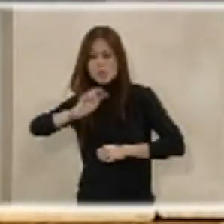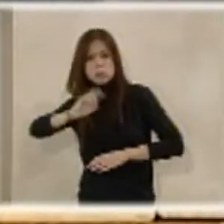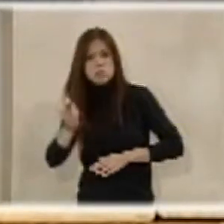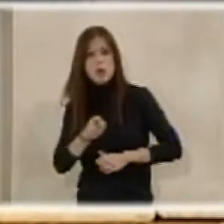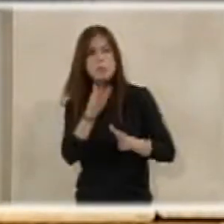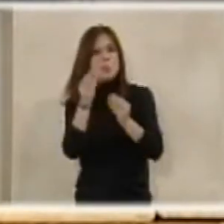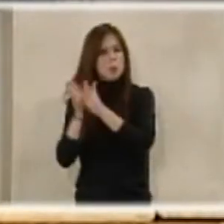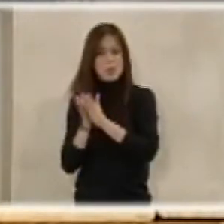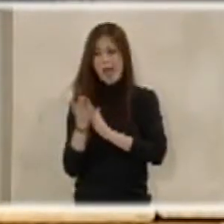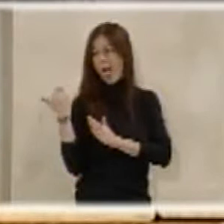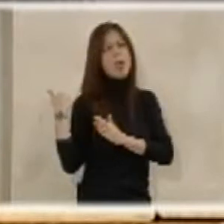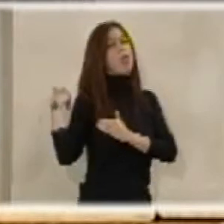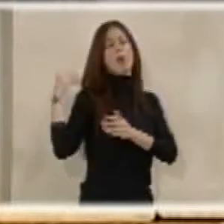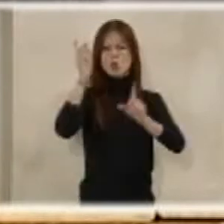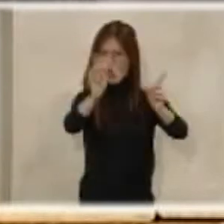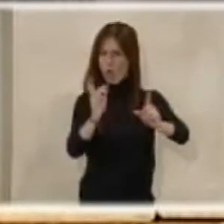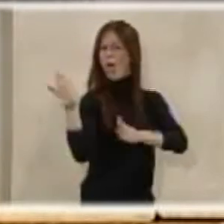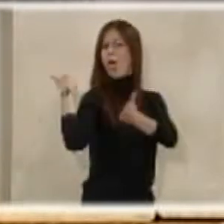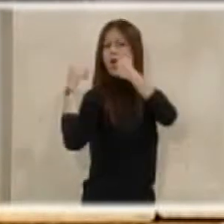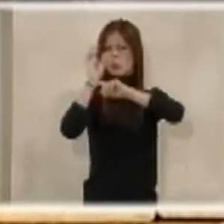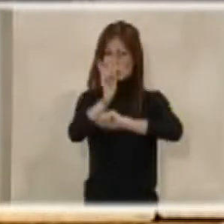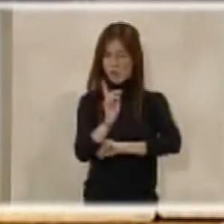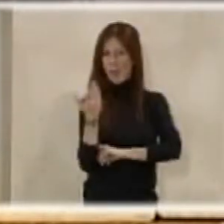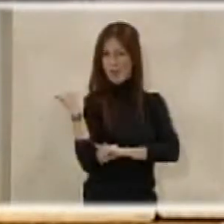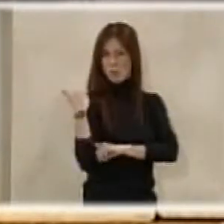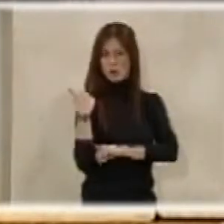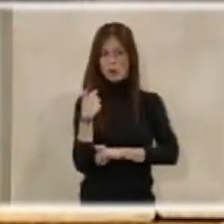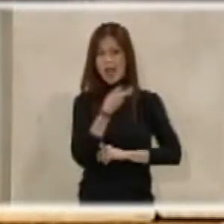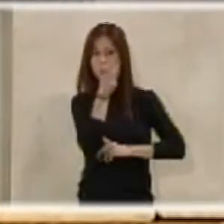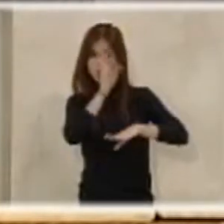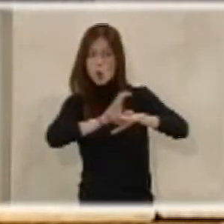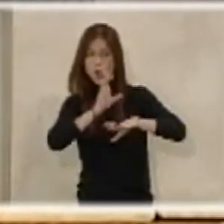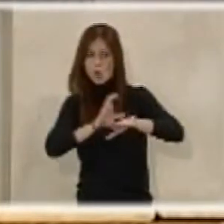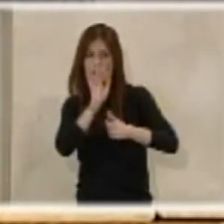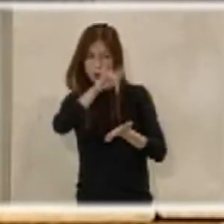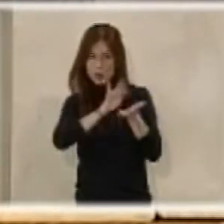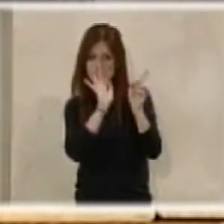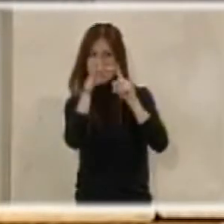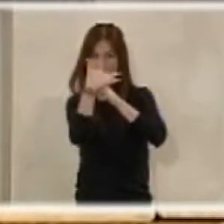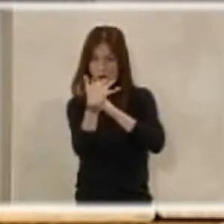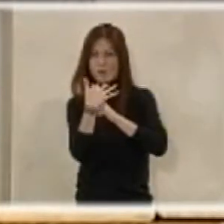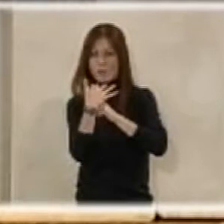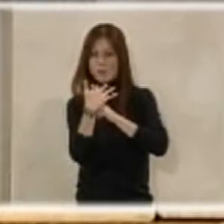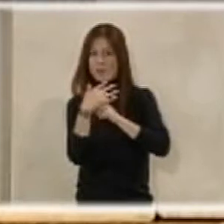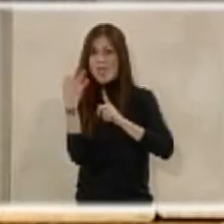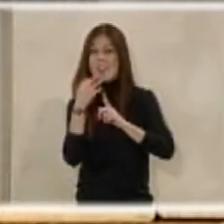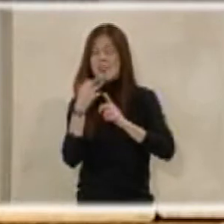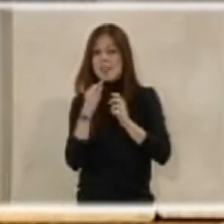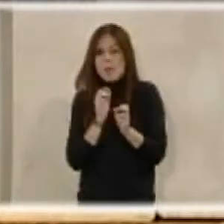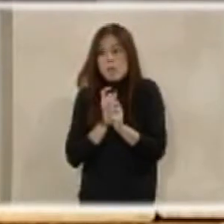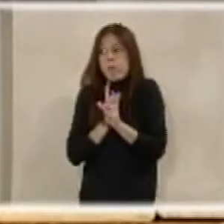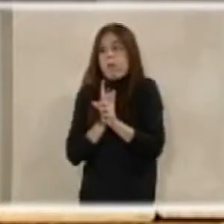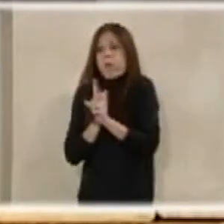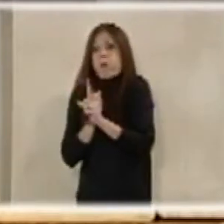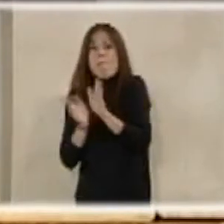compañeros no hace mucho tiempo, no hace mucho tiempo, ya que hay algunos concejales que lo vivieron, tuvieron que ser escoltados para